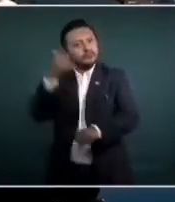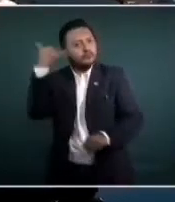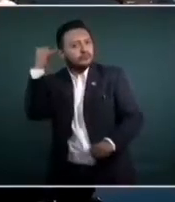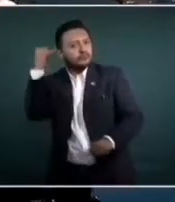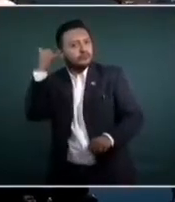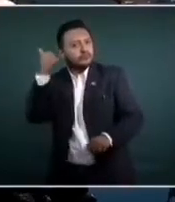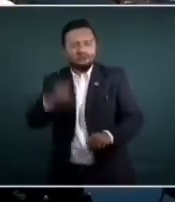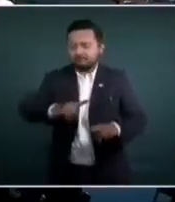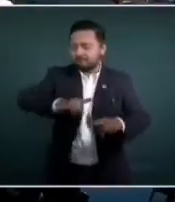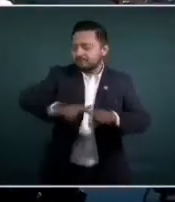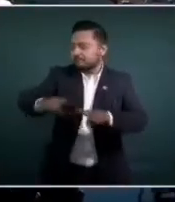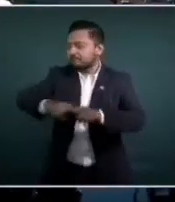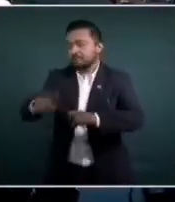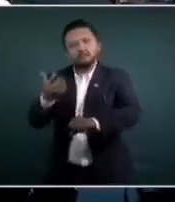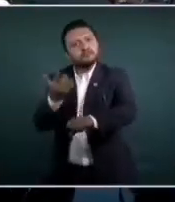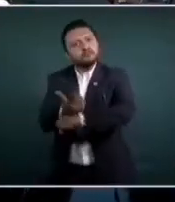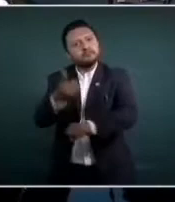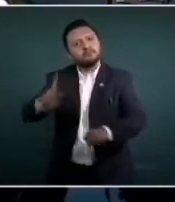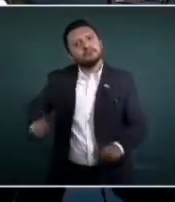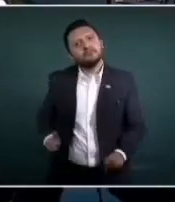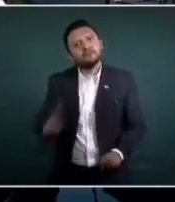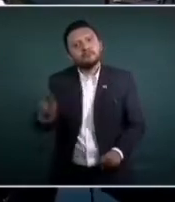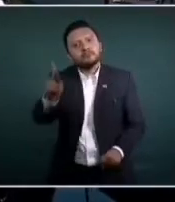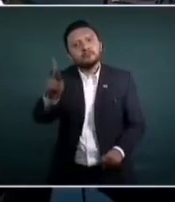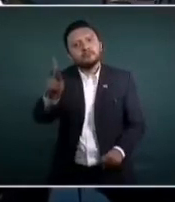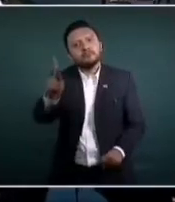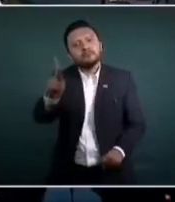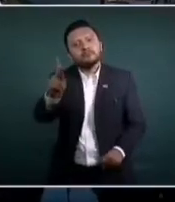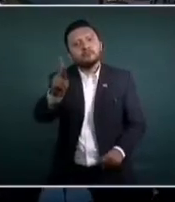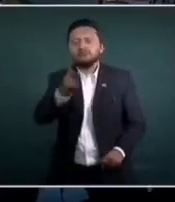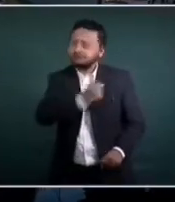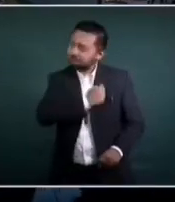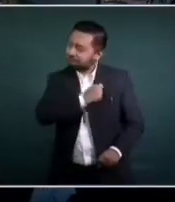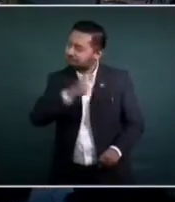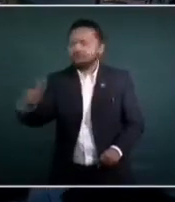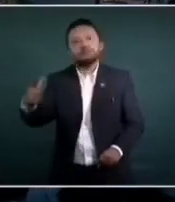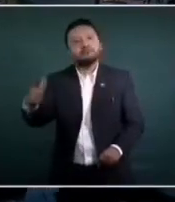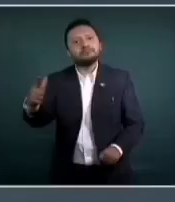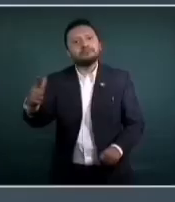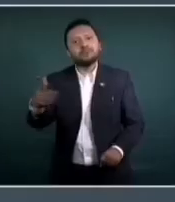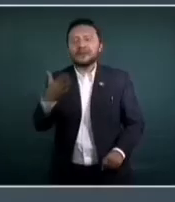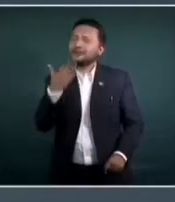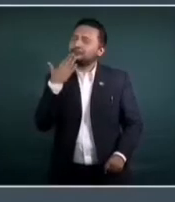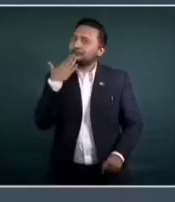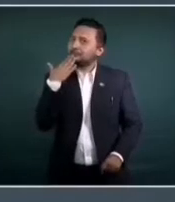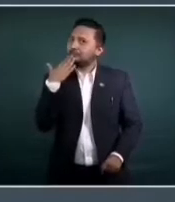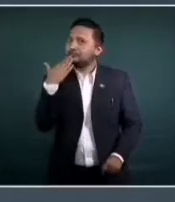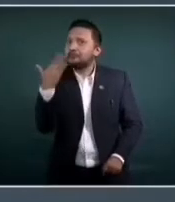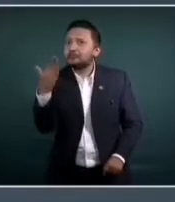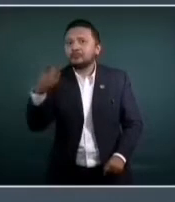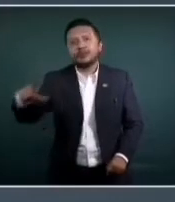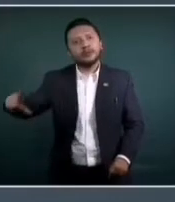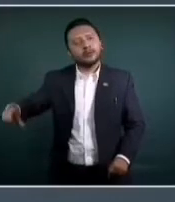muy especialmente por el buen gobierno que está